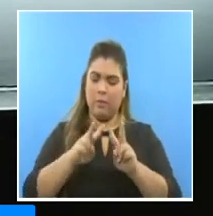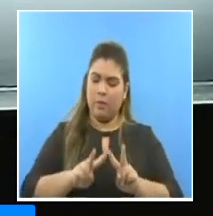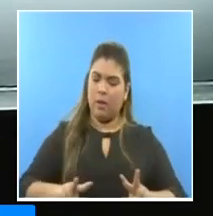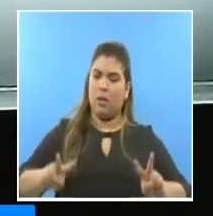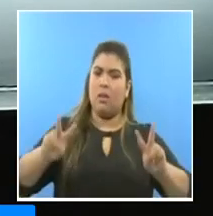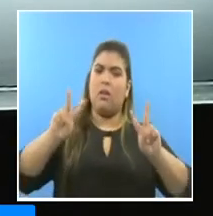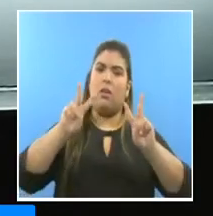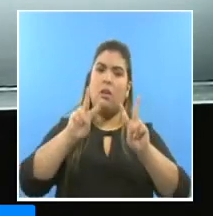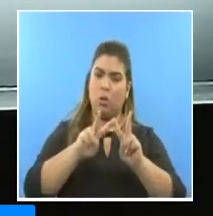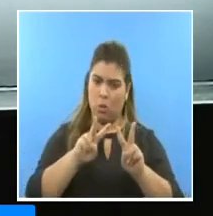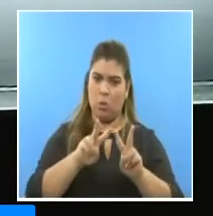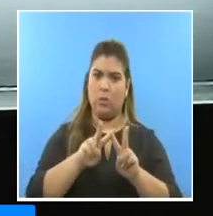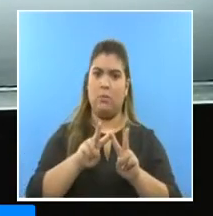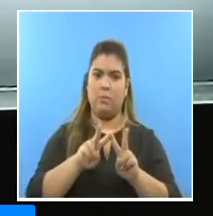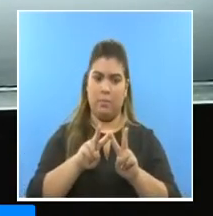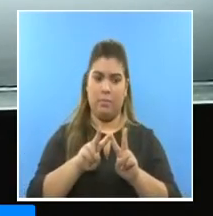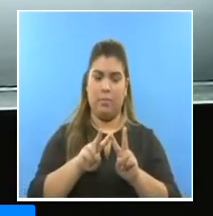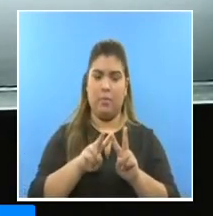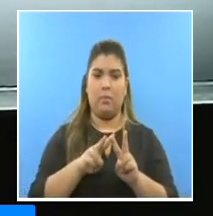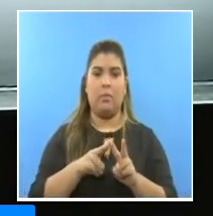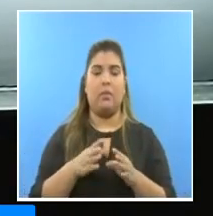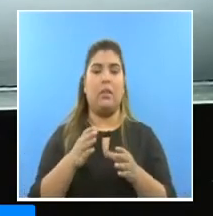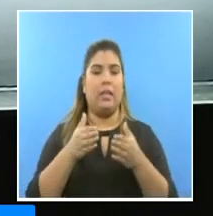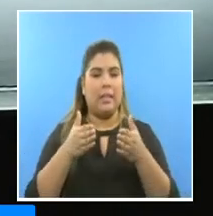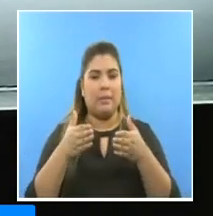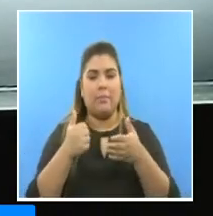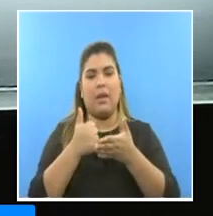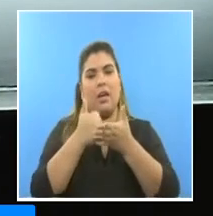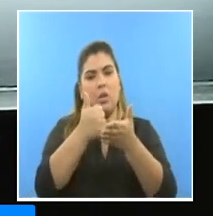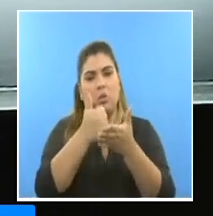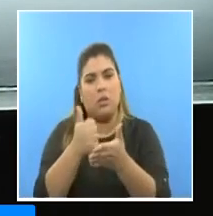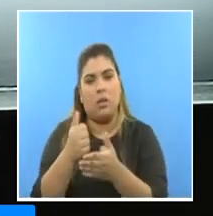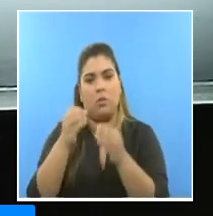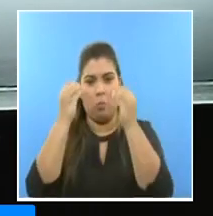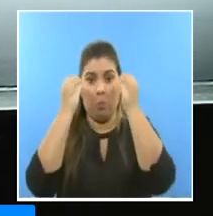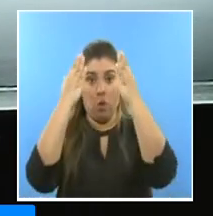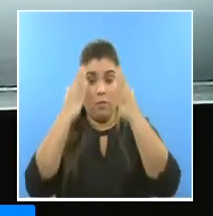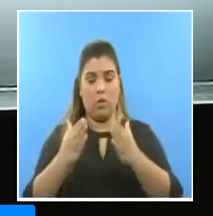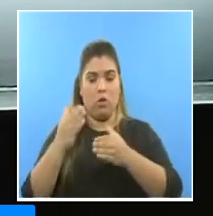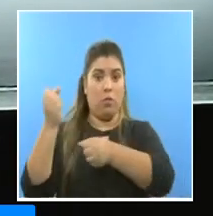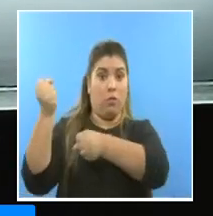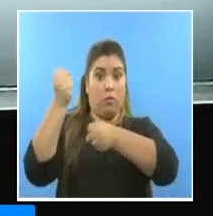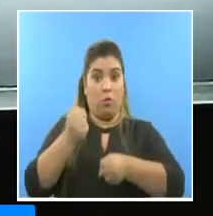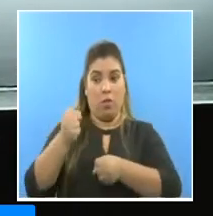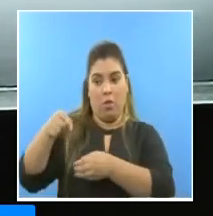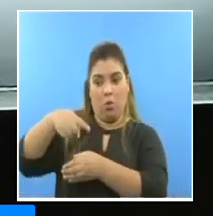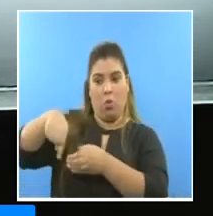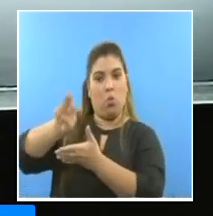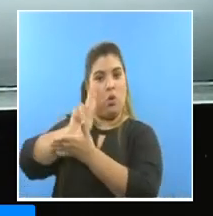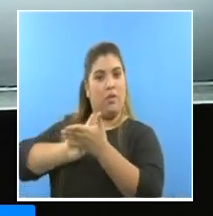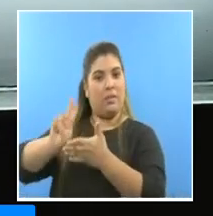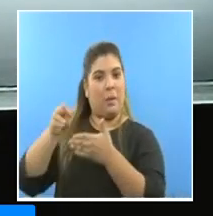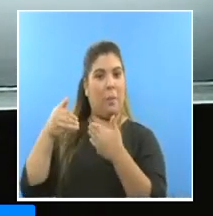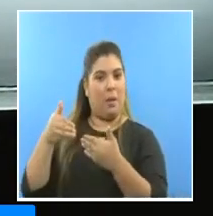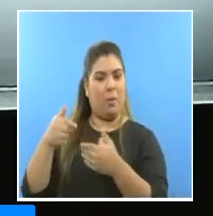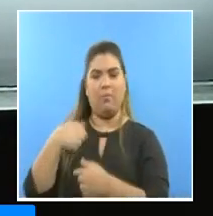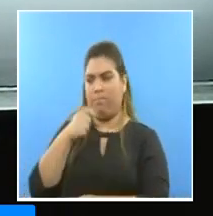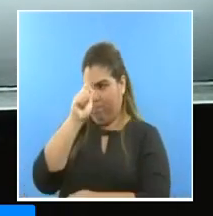y los valores que guiaron a los profesores fundadores de la Facultad de Medicina.